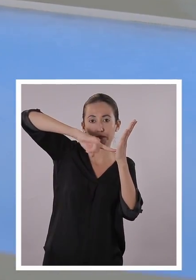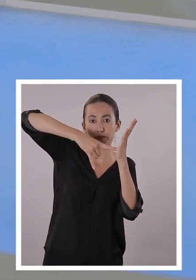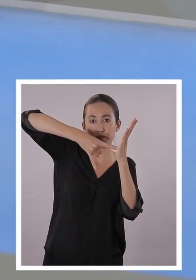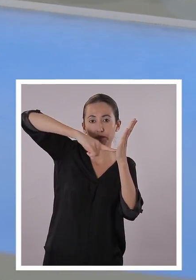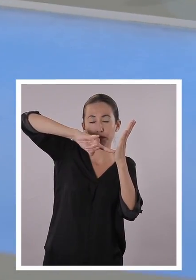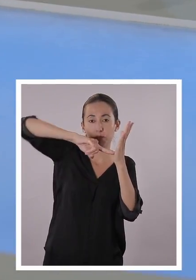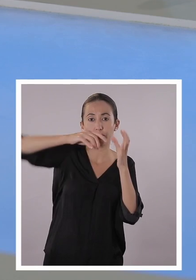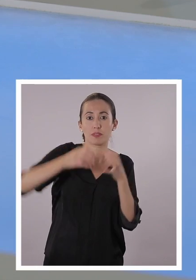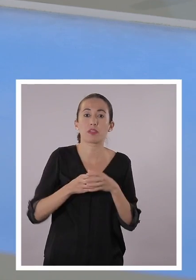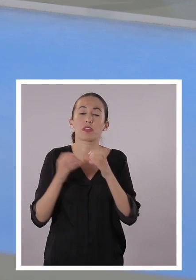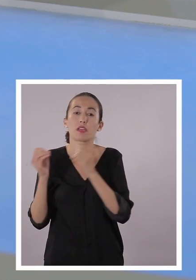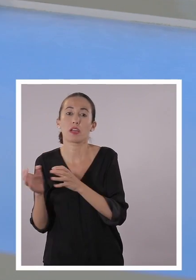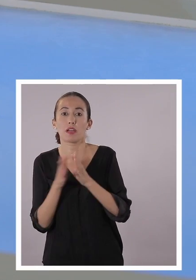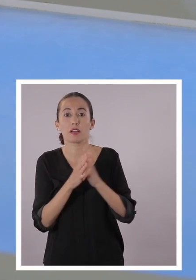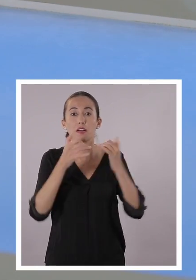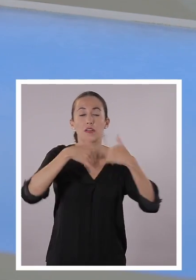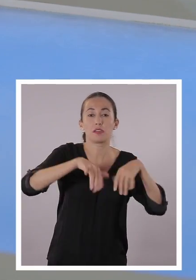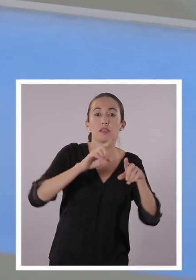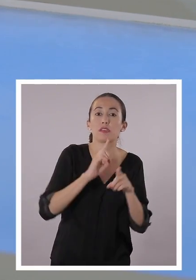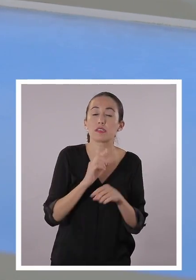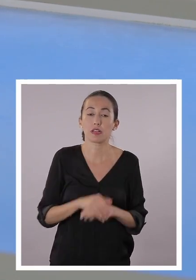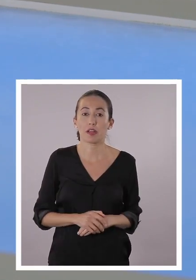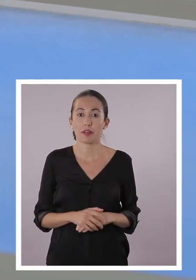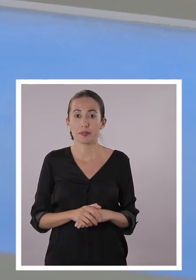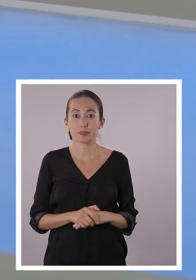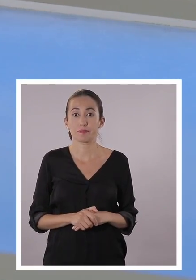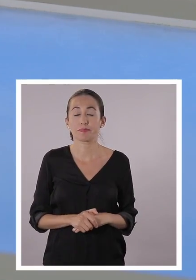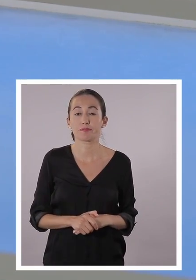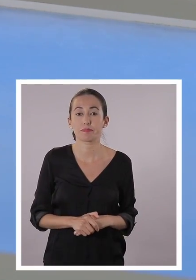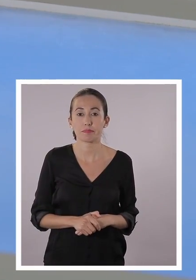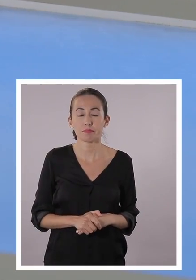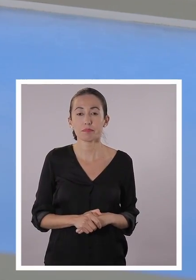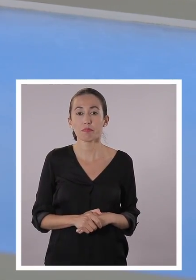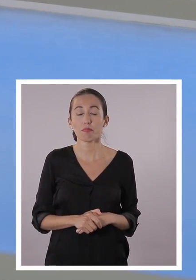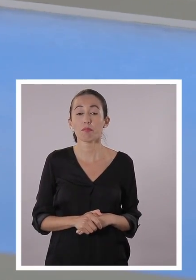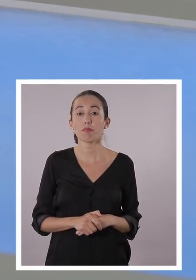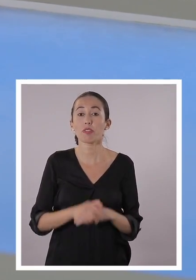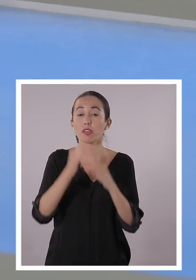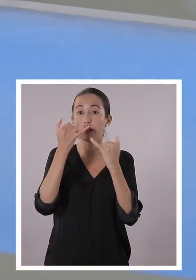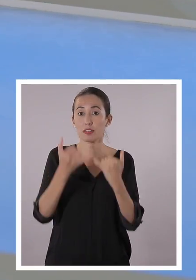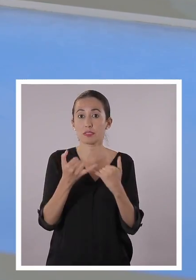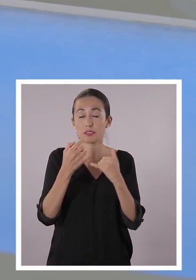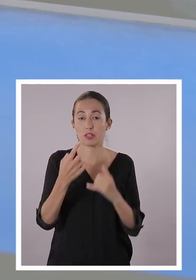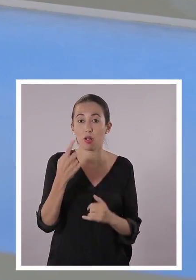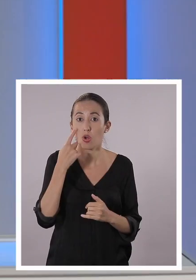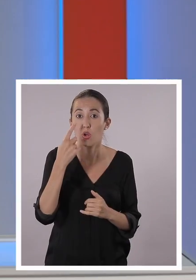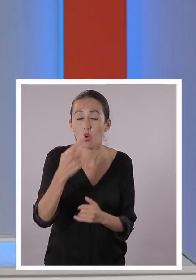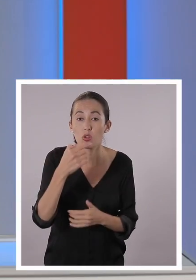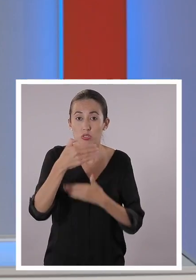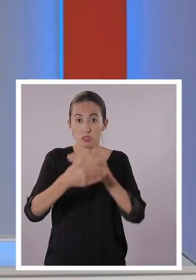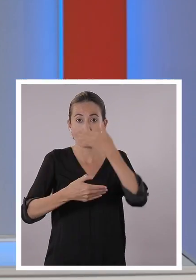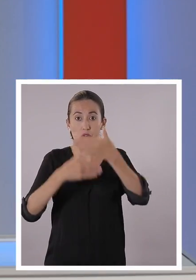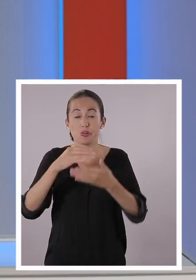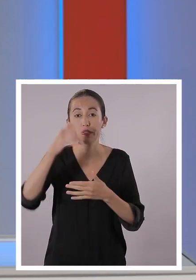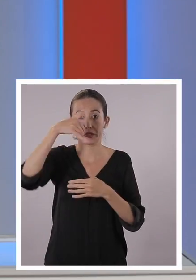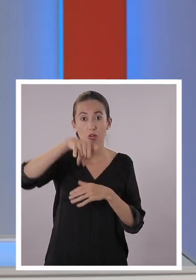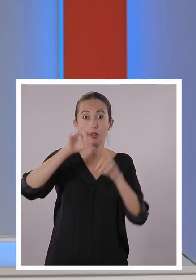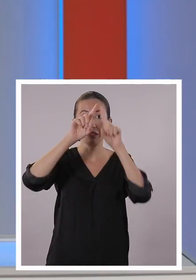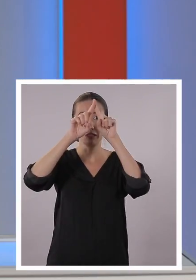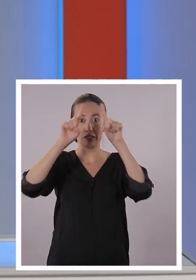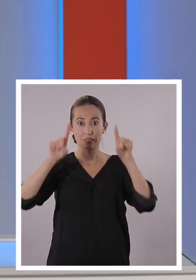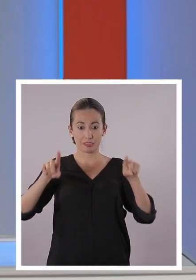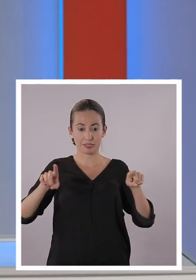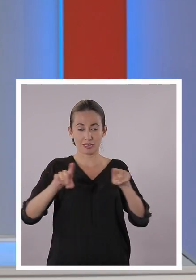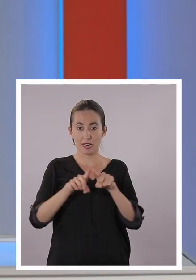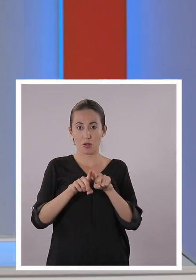Y ahí automáticamente formamos un nuevo vértice. Miren, este aquí. Ahora, solamente nos falta unir los vértices